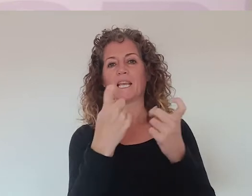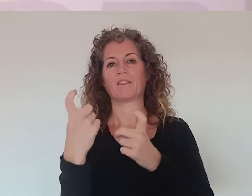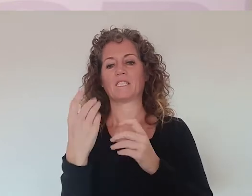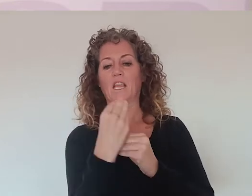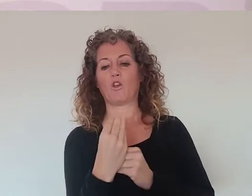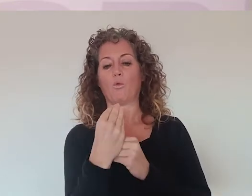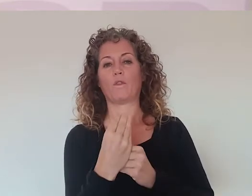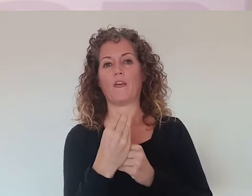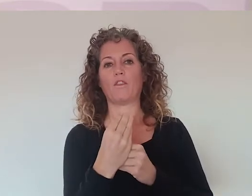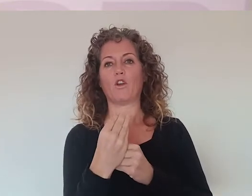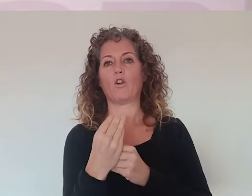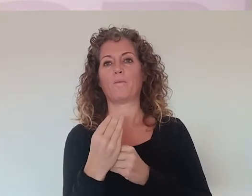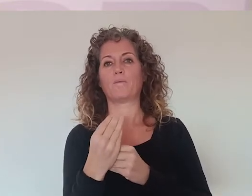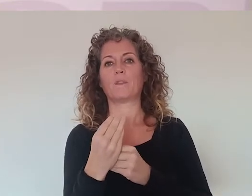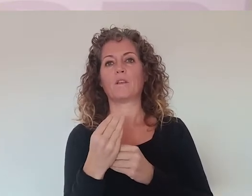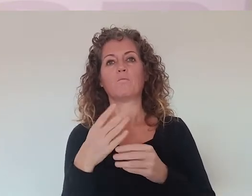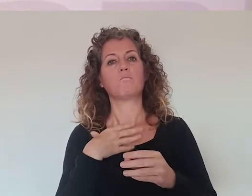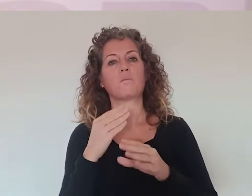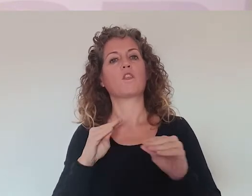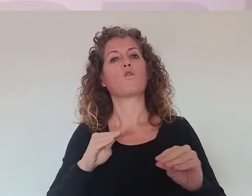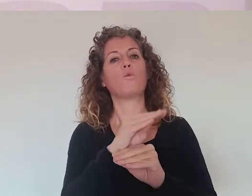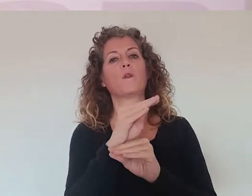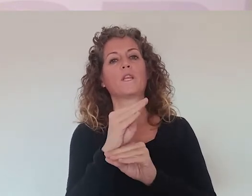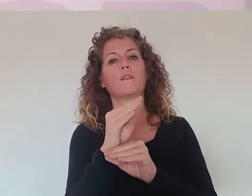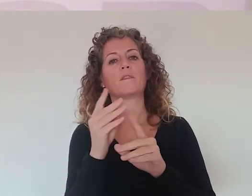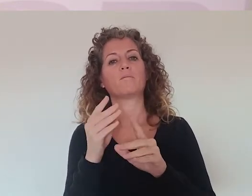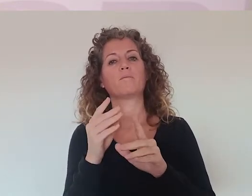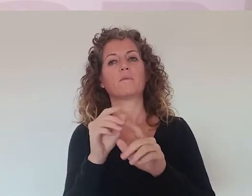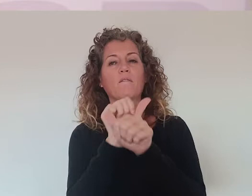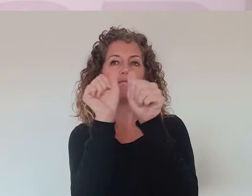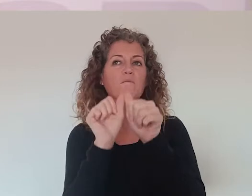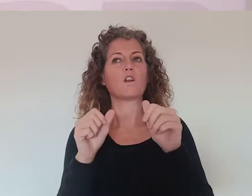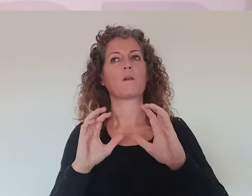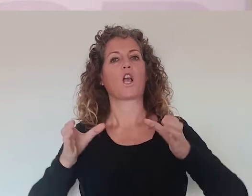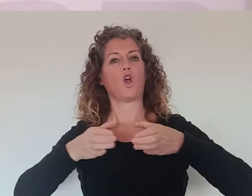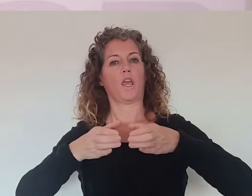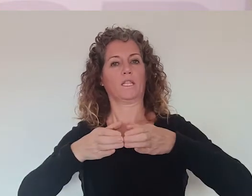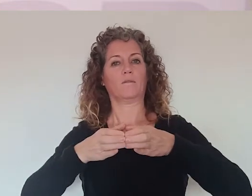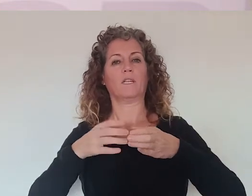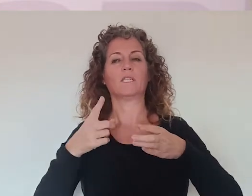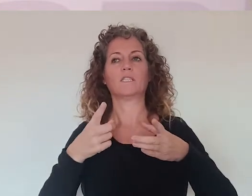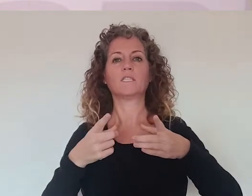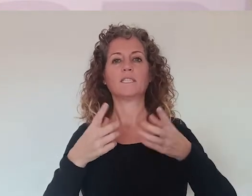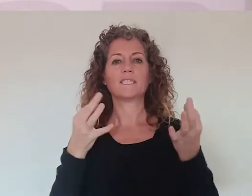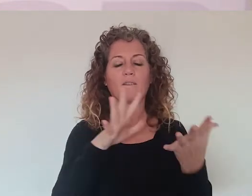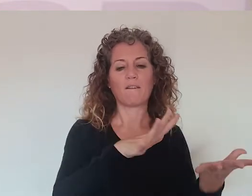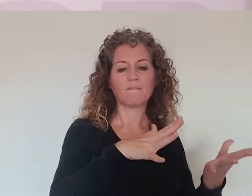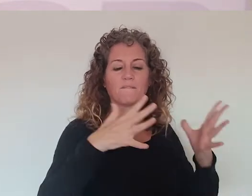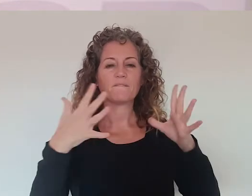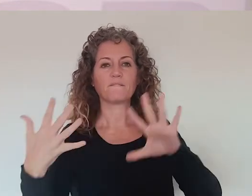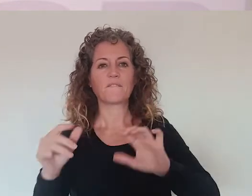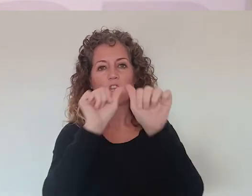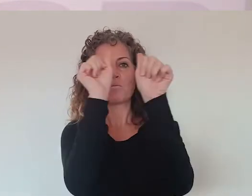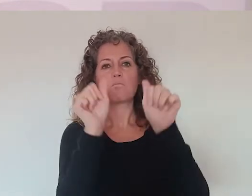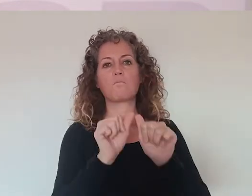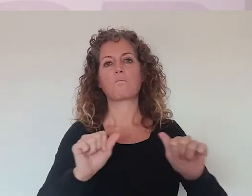de resolver nuestras necesidades de cuidado de una manera colectiva, ¿no? Bueno, es un gran desafío porque tenemos